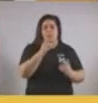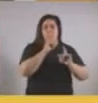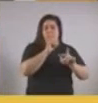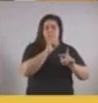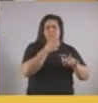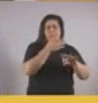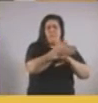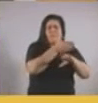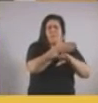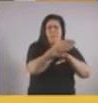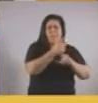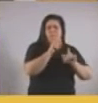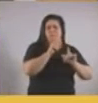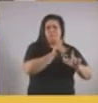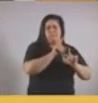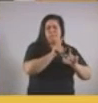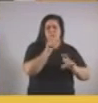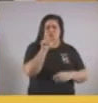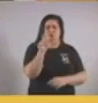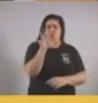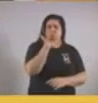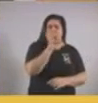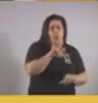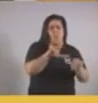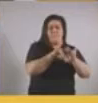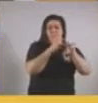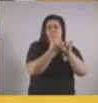presencialidad todos los días como hasta hoy.